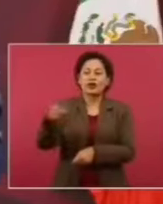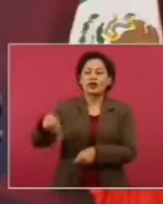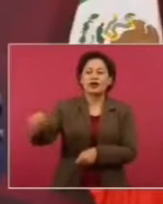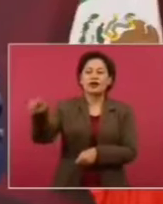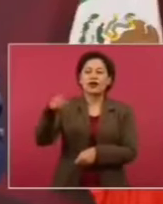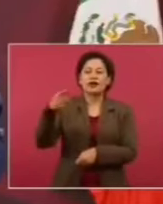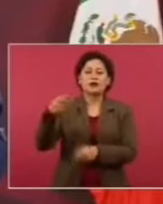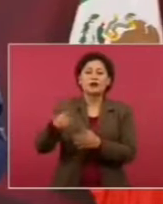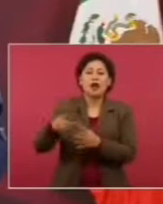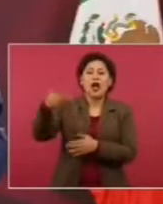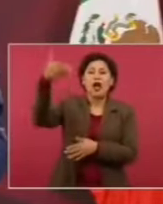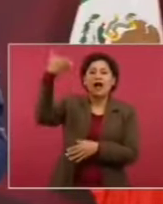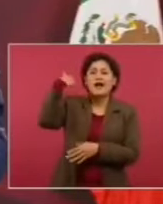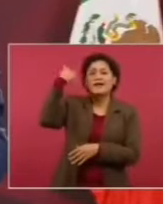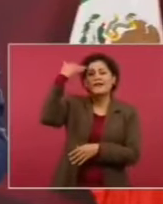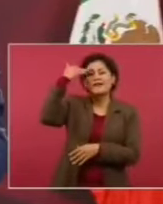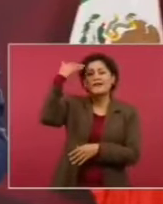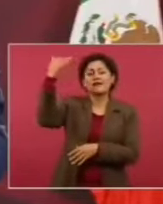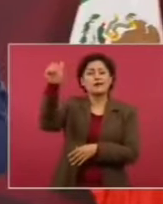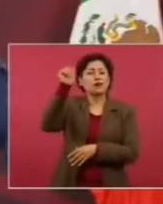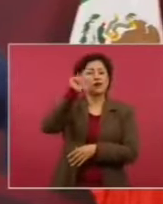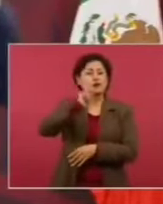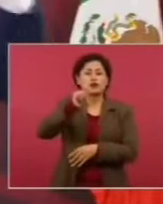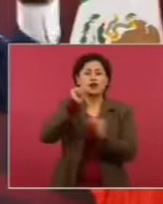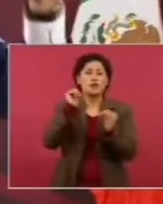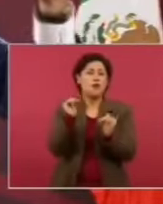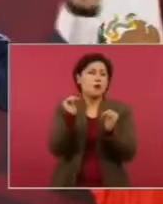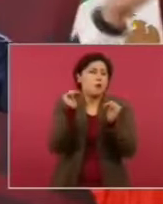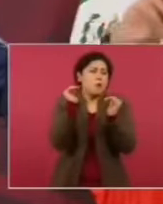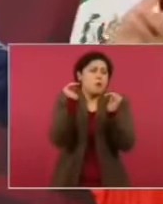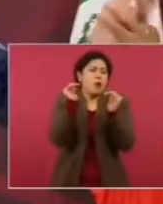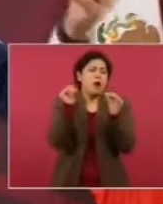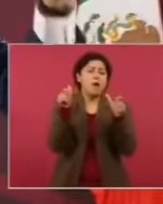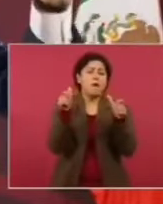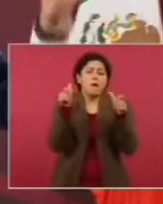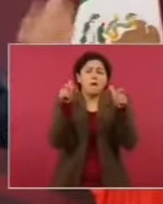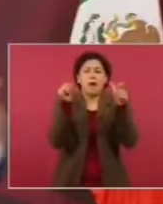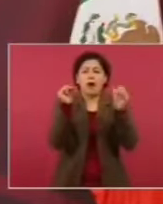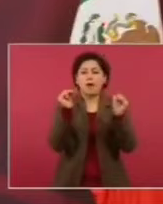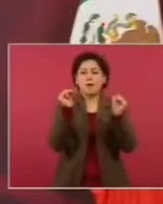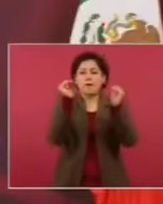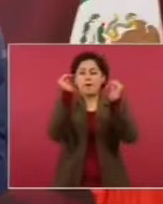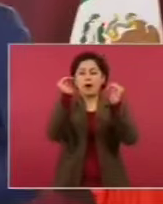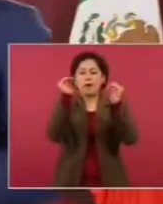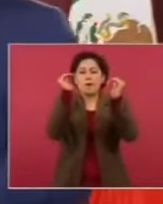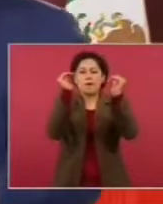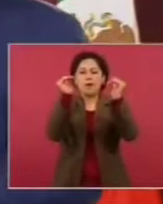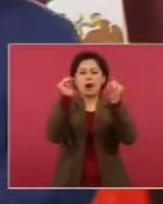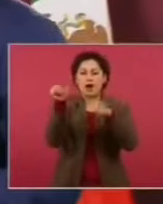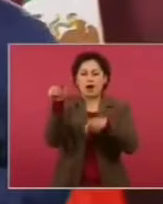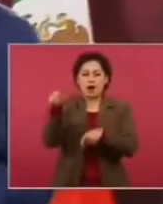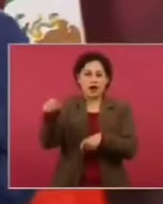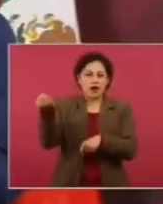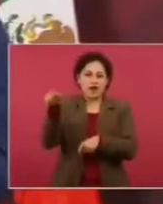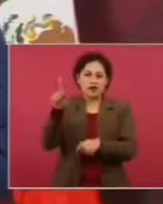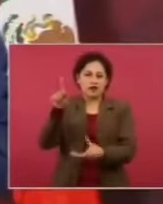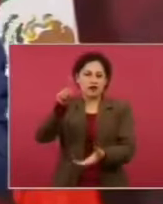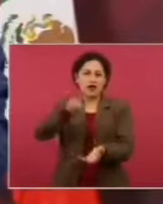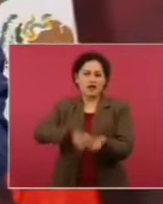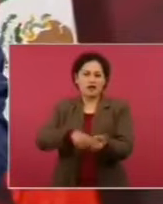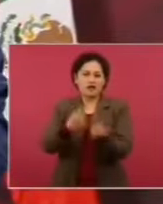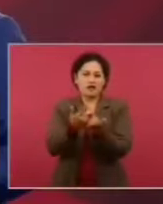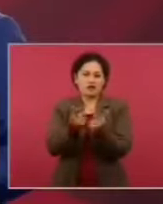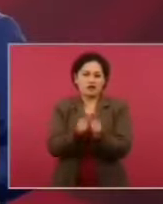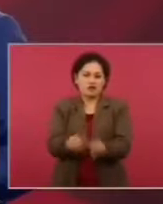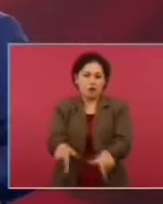pertenecían o pertenecen a las cúpulas del